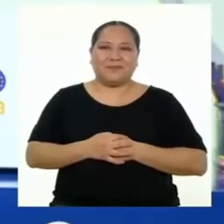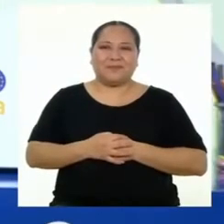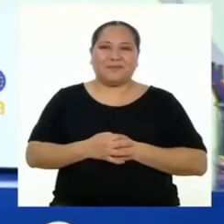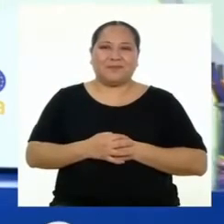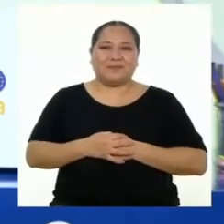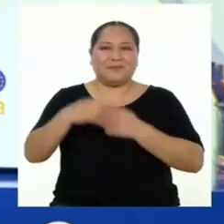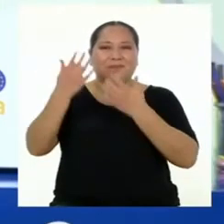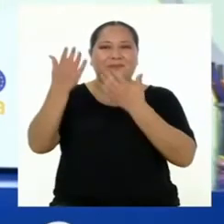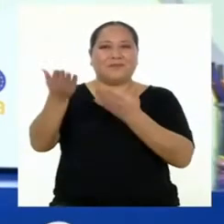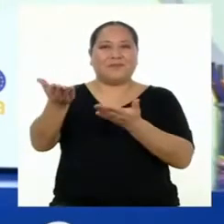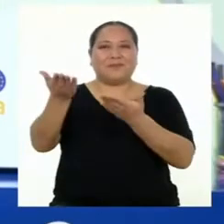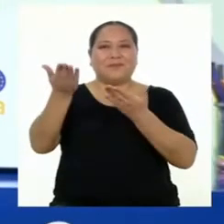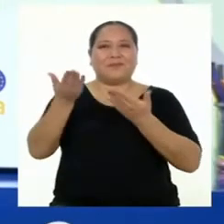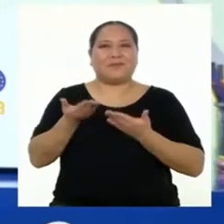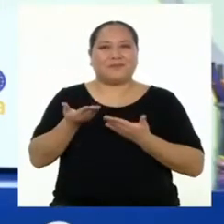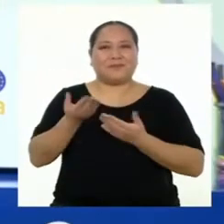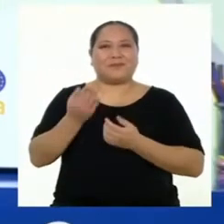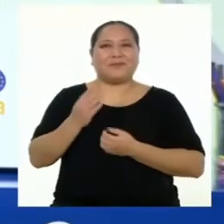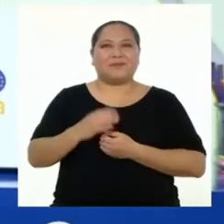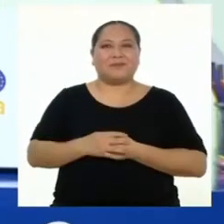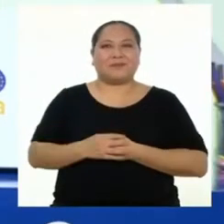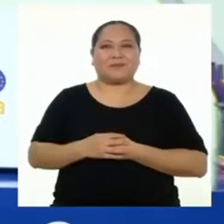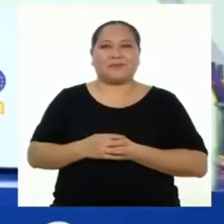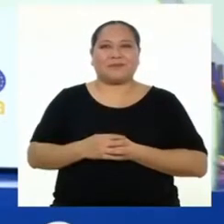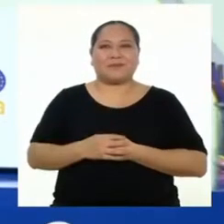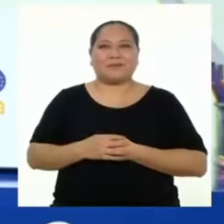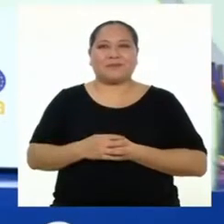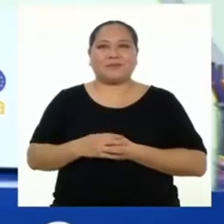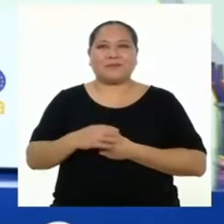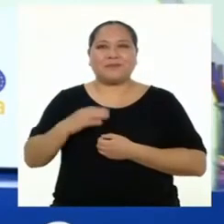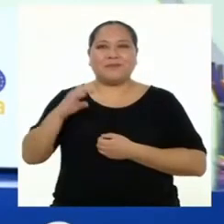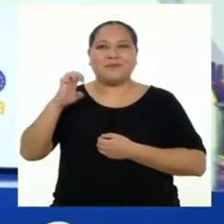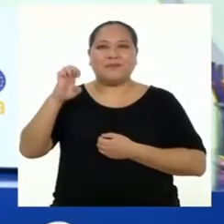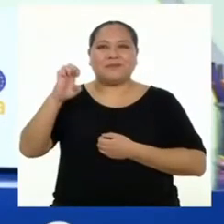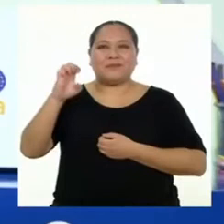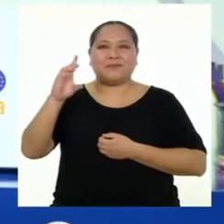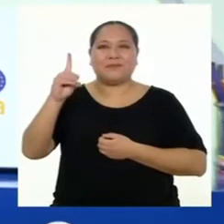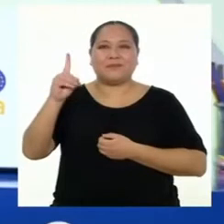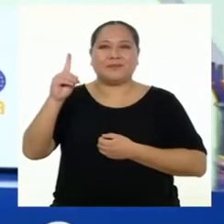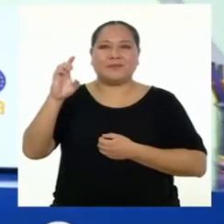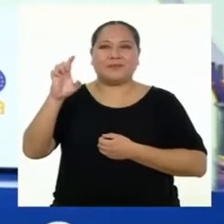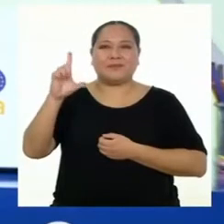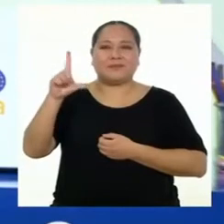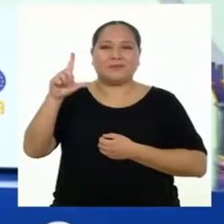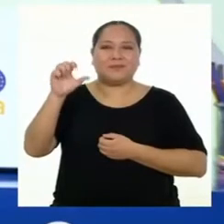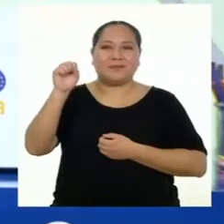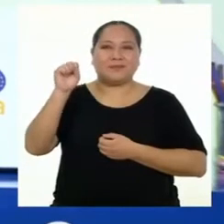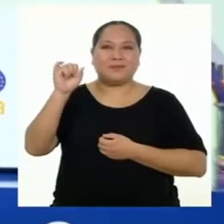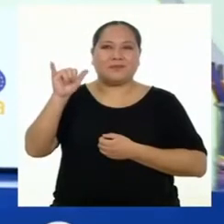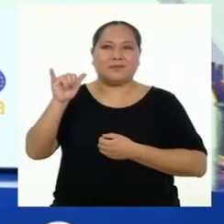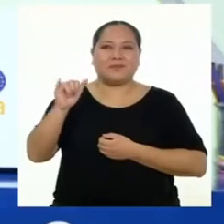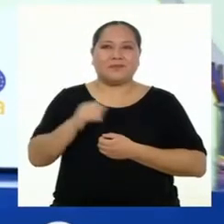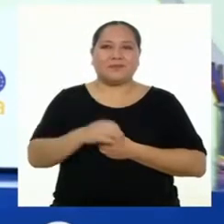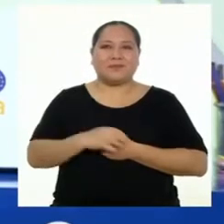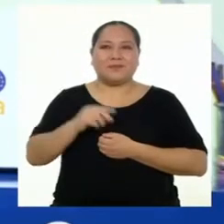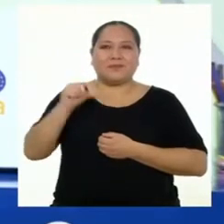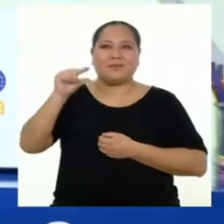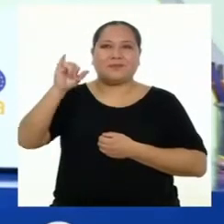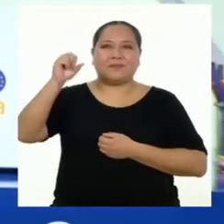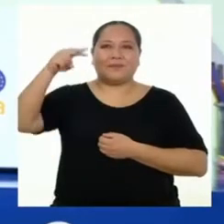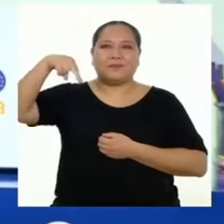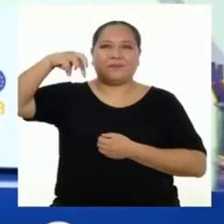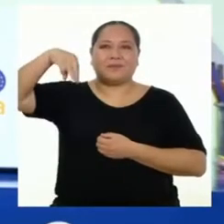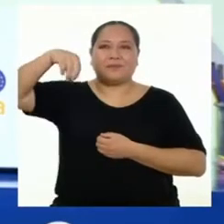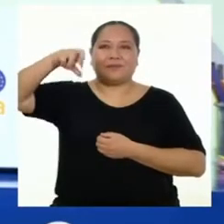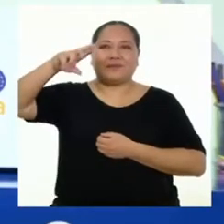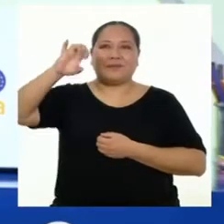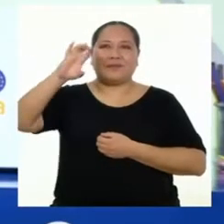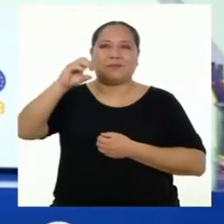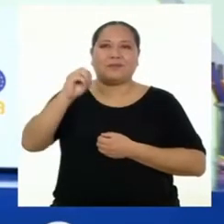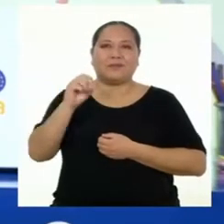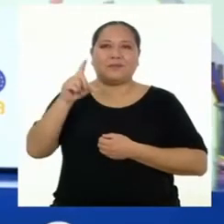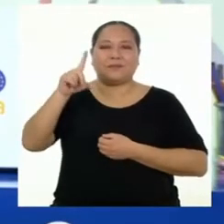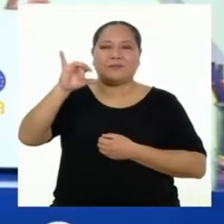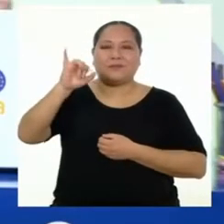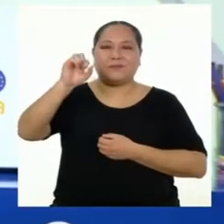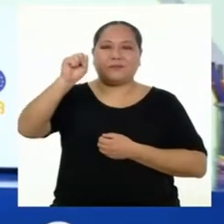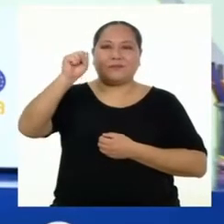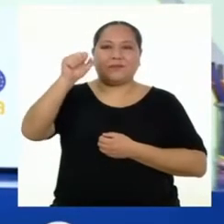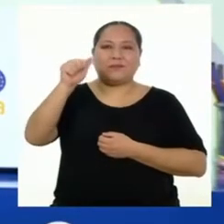Le damos la bienvenida a Edelcy de Trujillo, Gianmarco de Huancayo, Luisa de Piura y Matías de Lima.